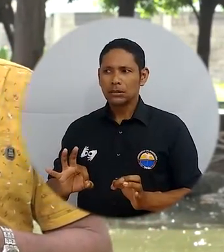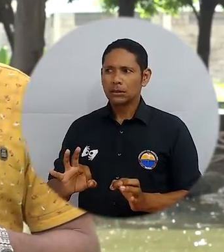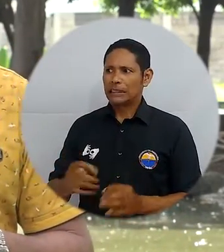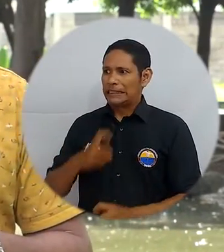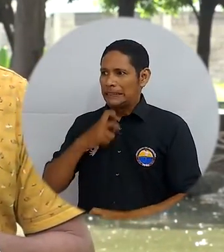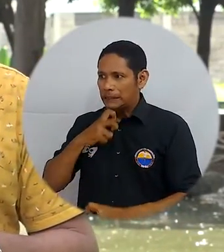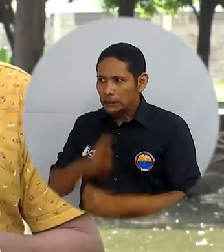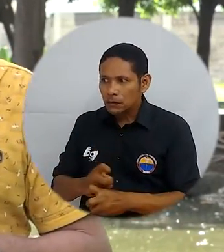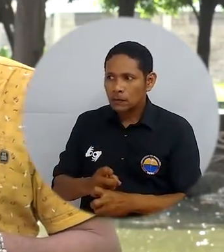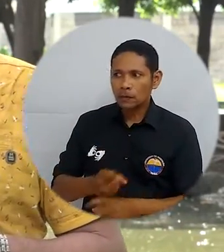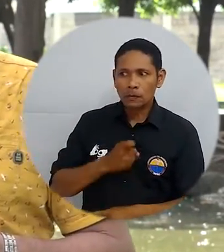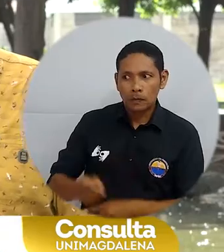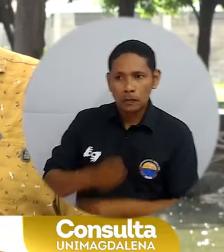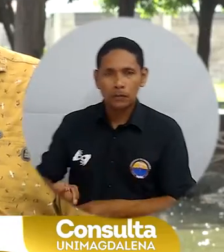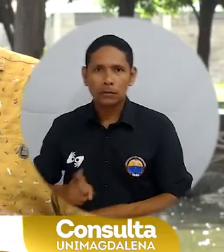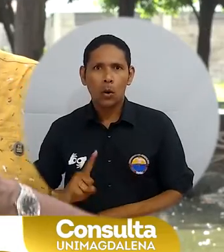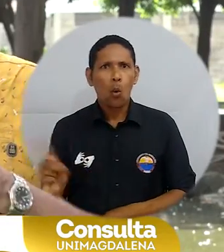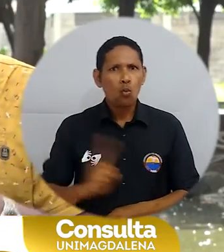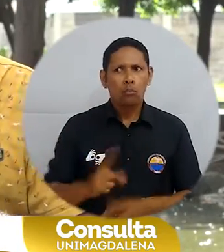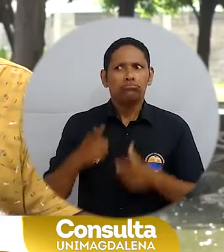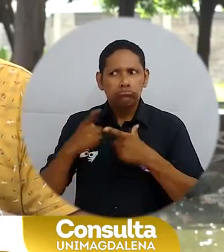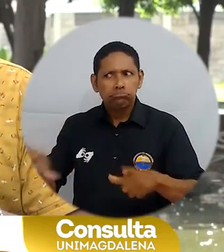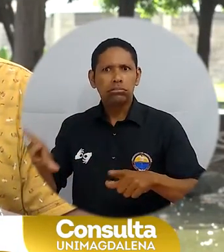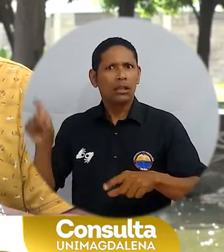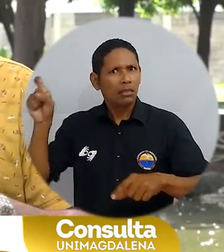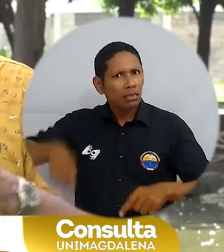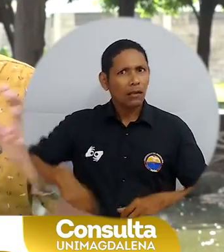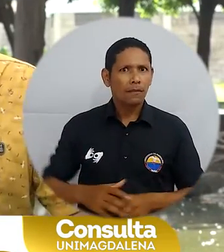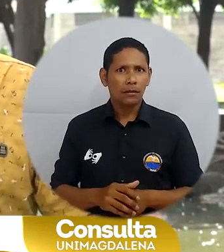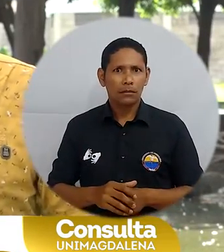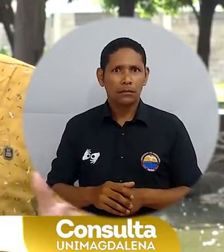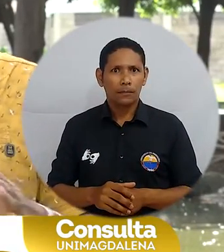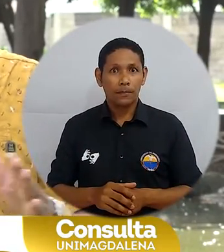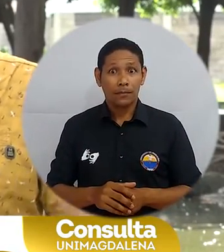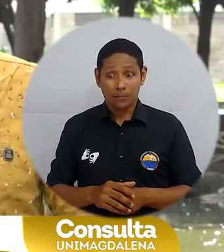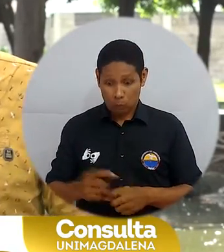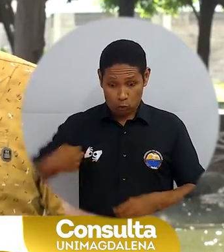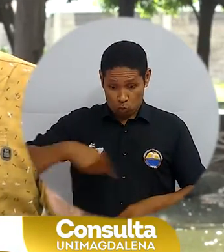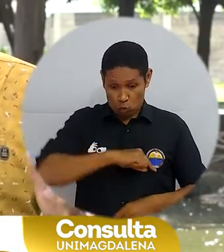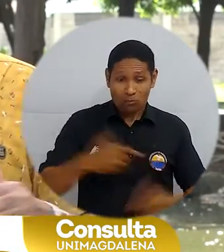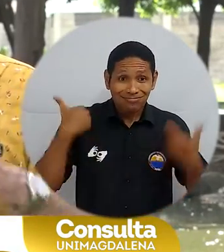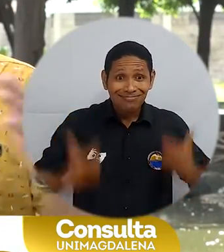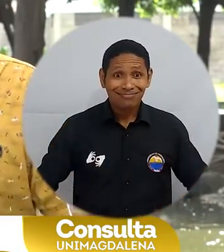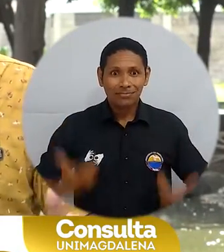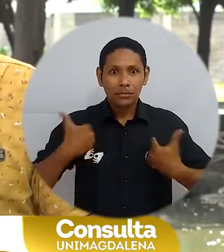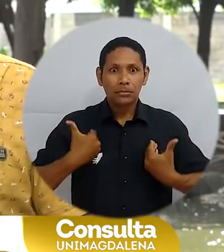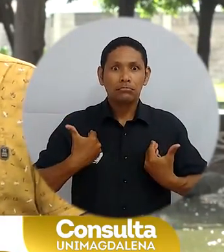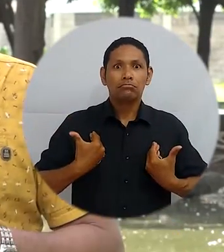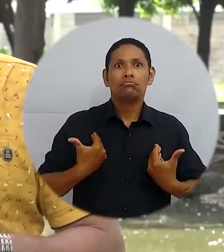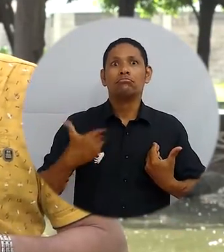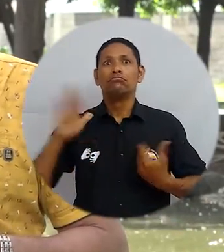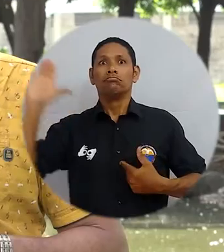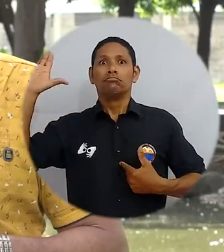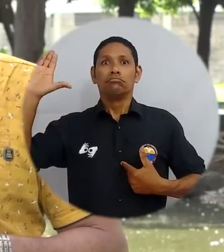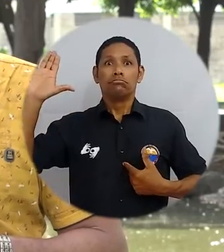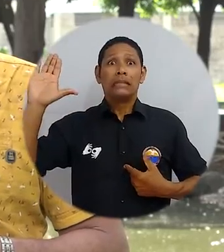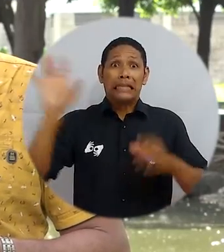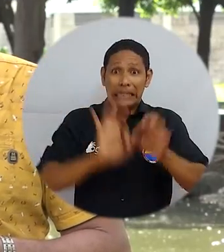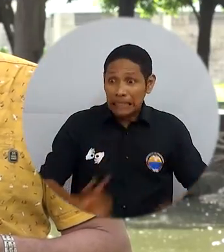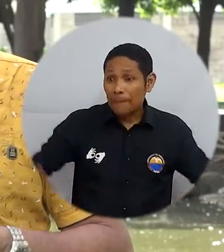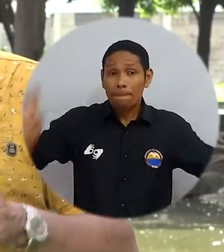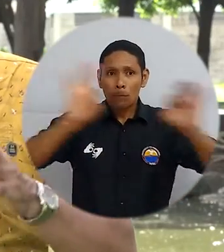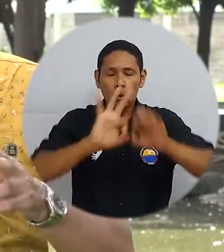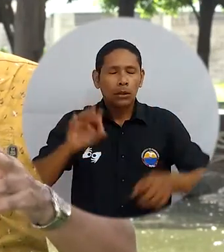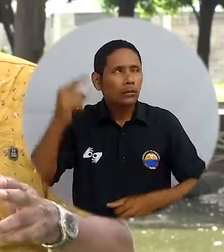deben estar libres de presiones. Nosotros, todos los que van a elegir, los que vamos a participar en estas